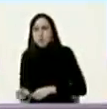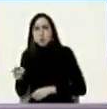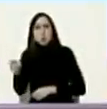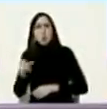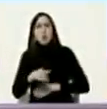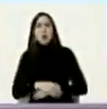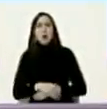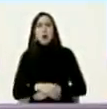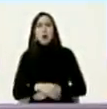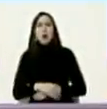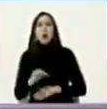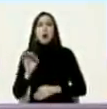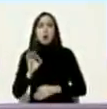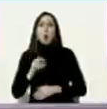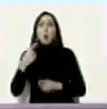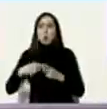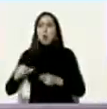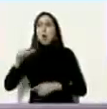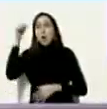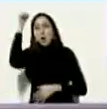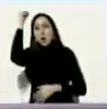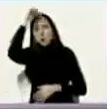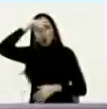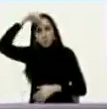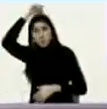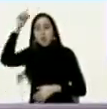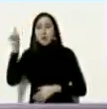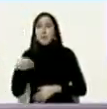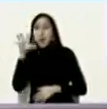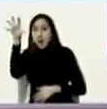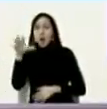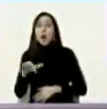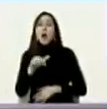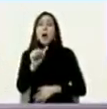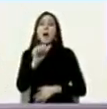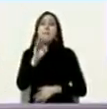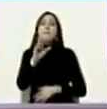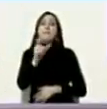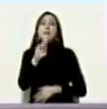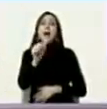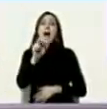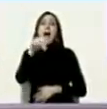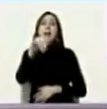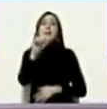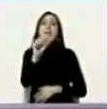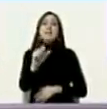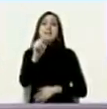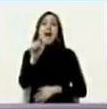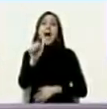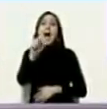Afganistán le suena ese país Afganistán por ejemplo